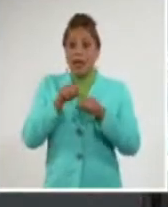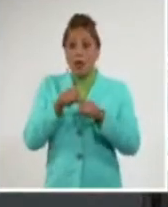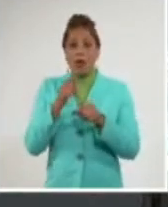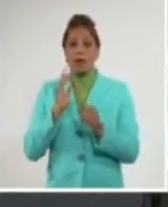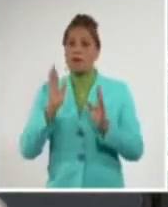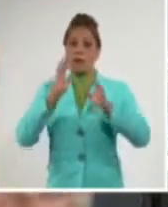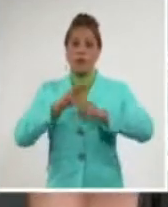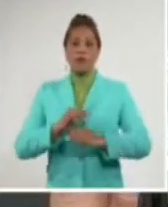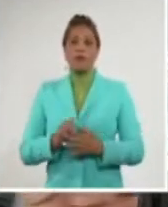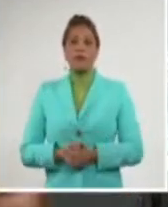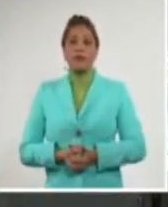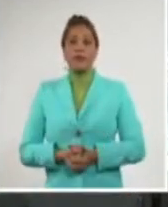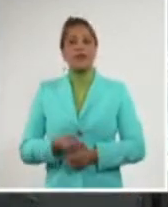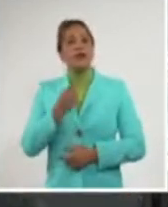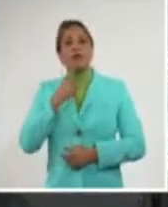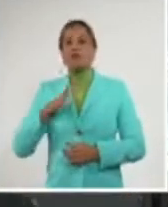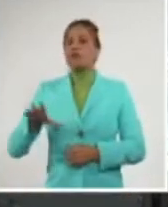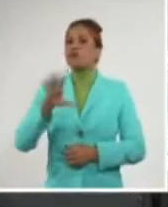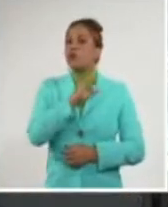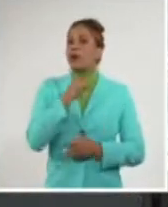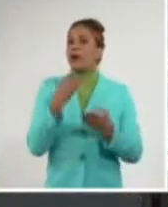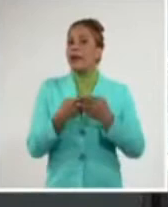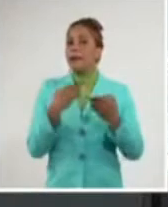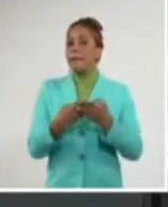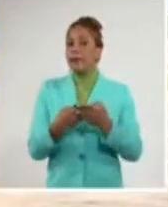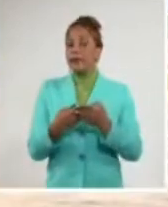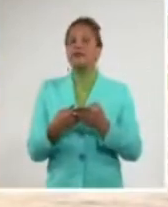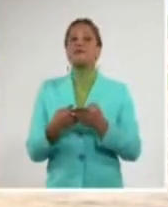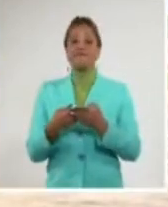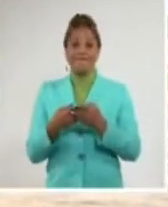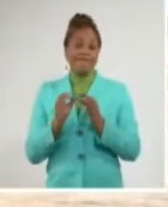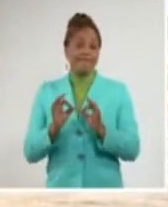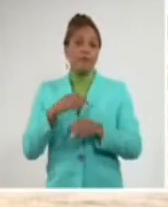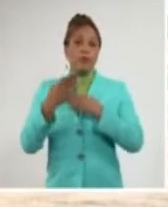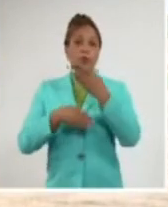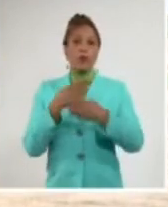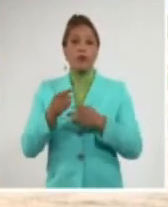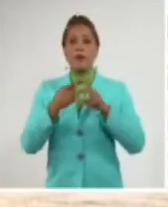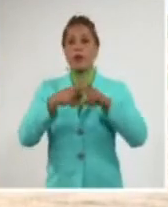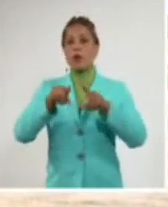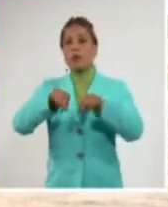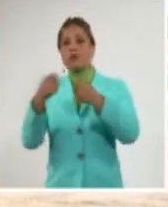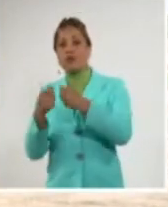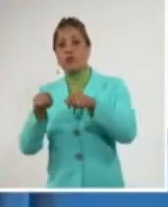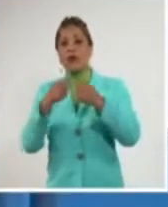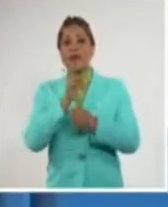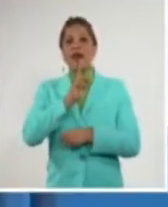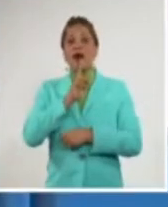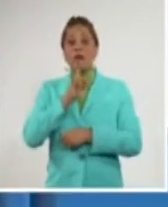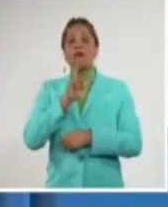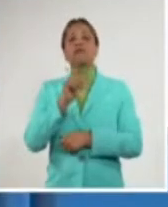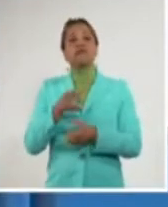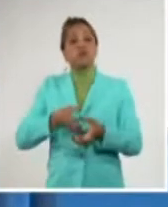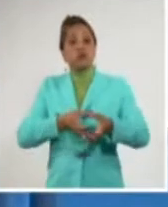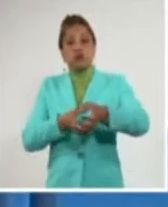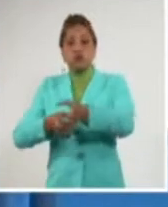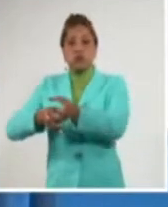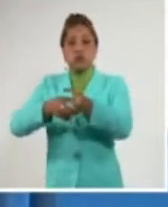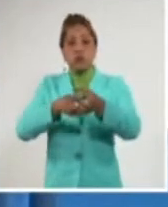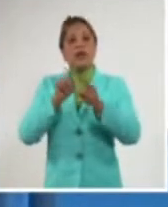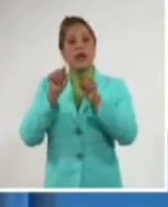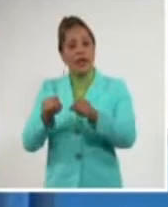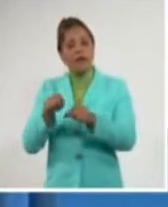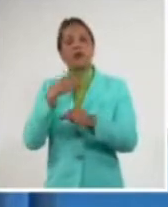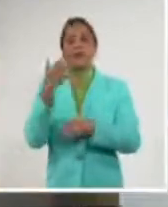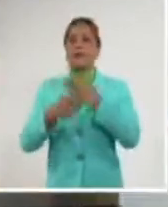recursos hidráulicos, sino son todos los organismos de administración central del Estado. Las roturas de equipos de bombeo es un tema que complejiza la